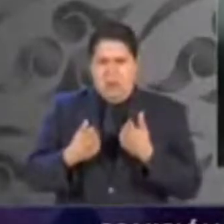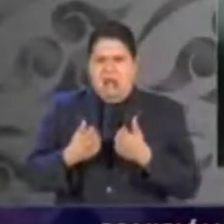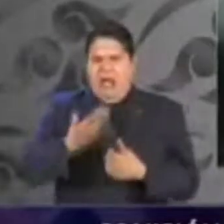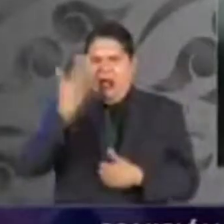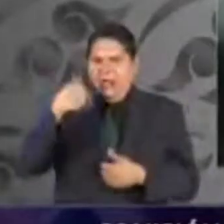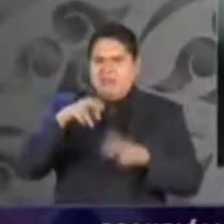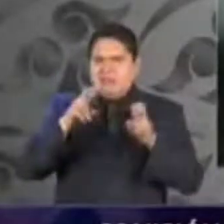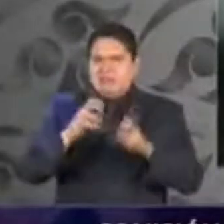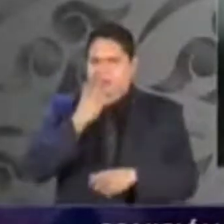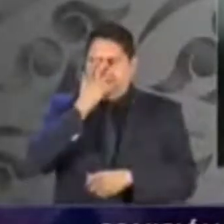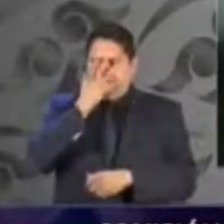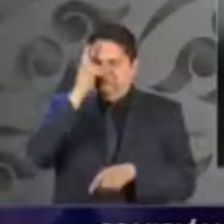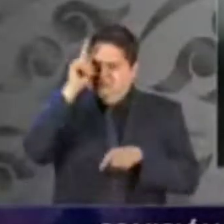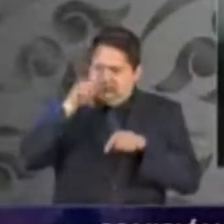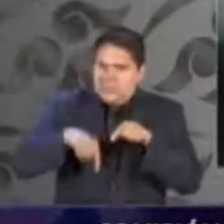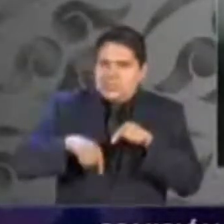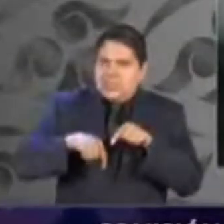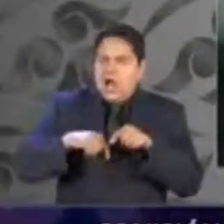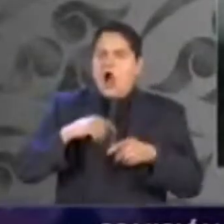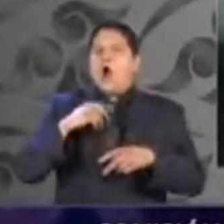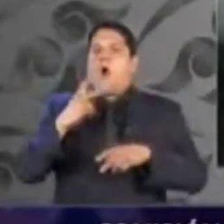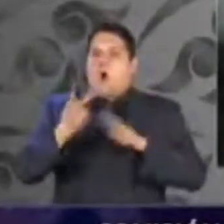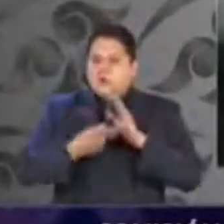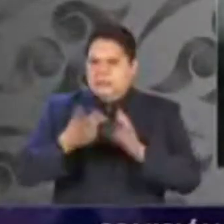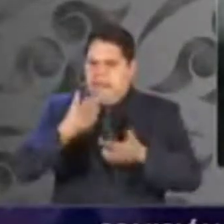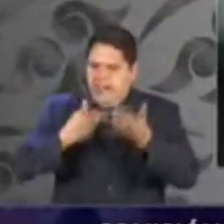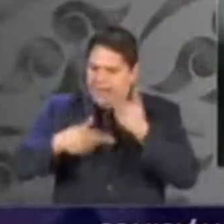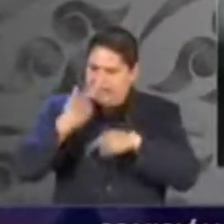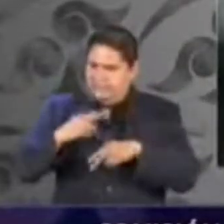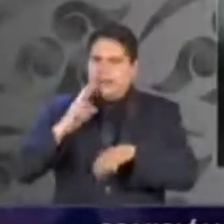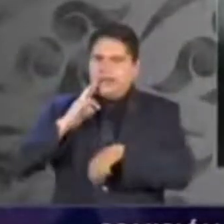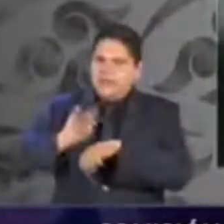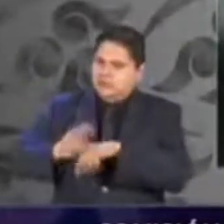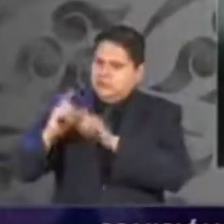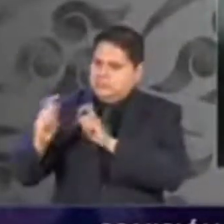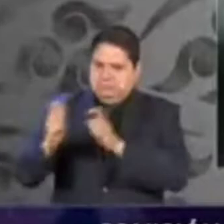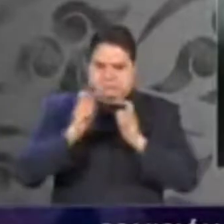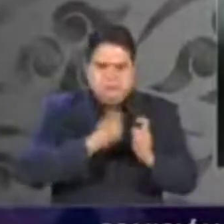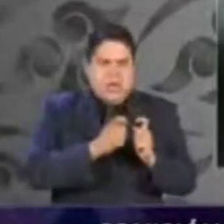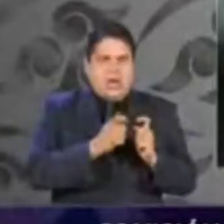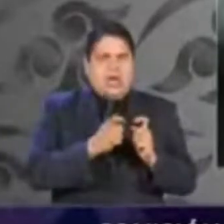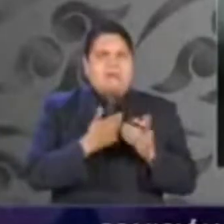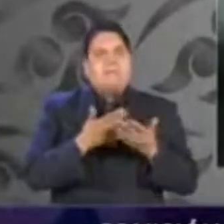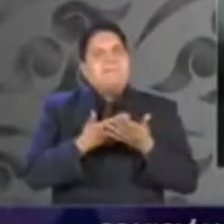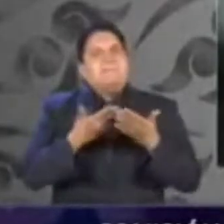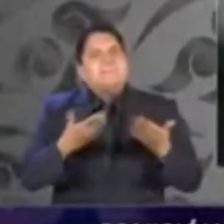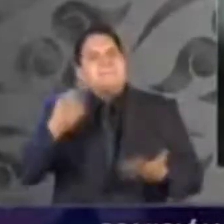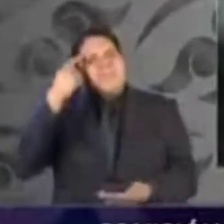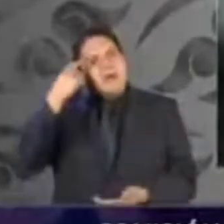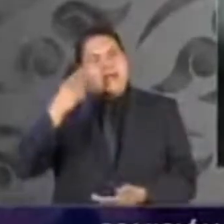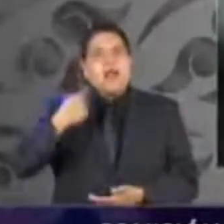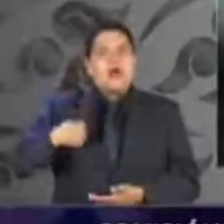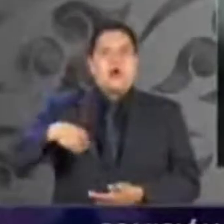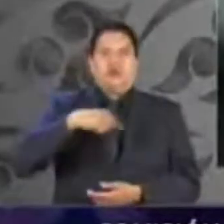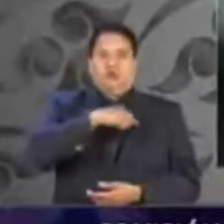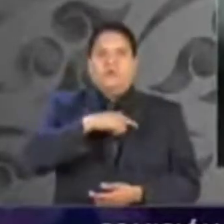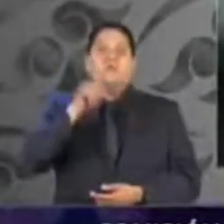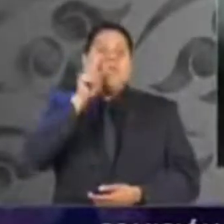redefiniendo roles y rediseñando a la sociedad para decirle, si nosotras, no.